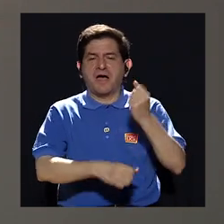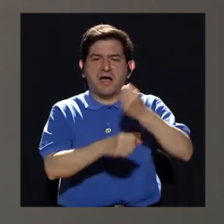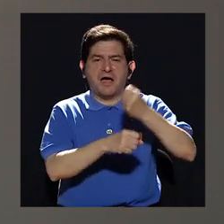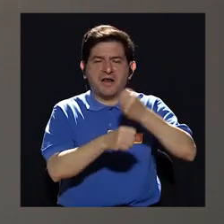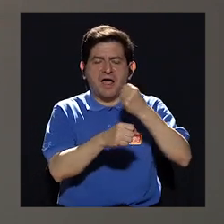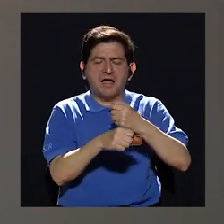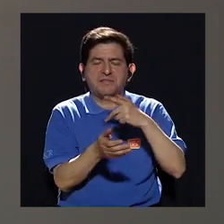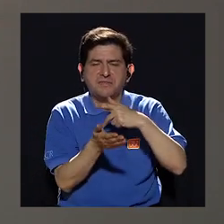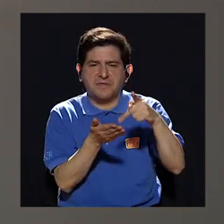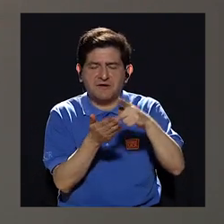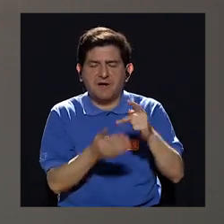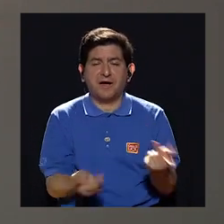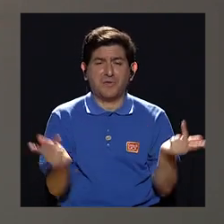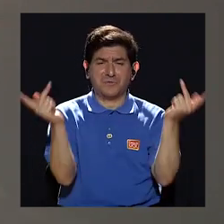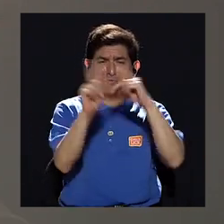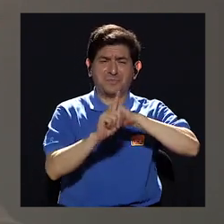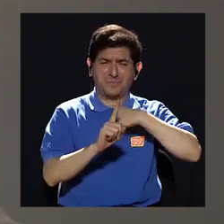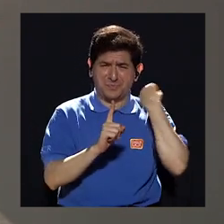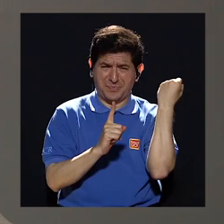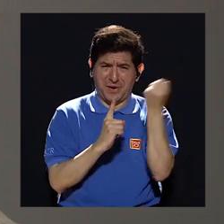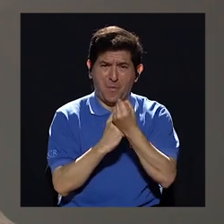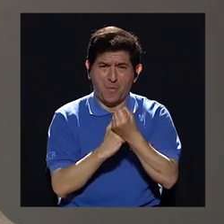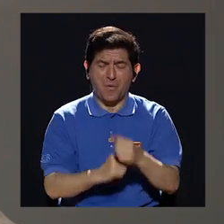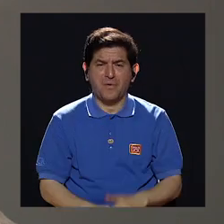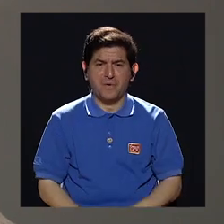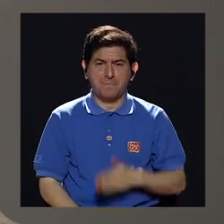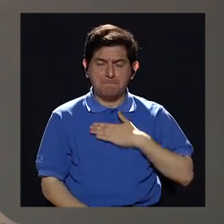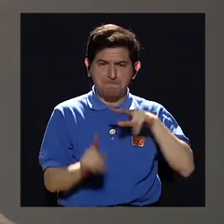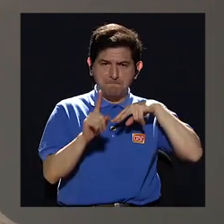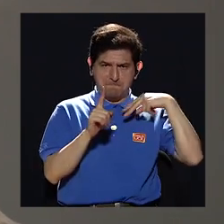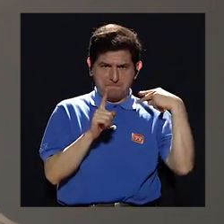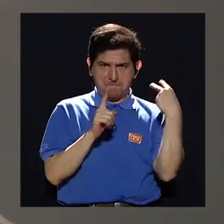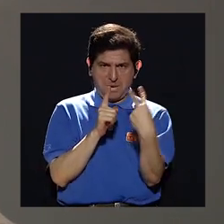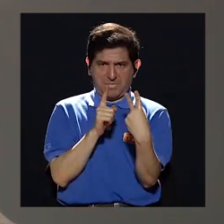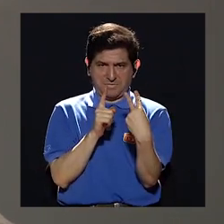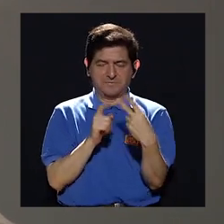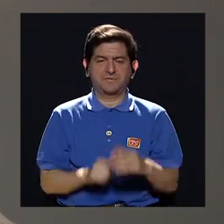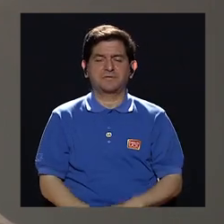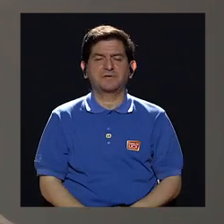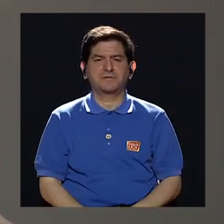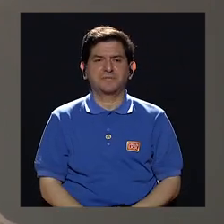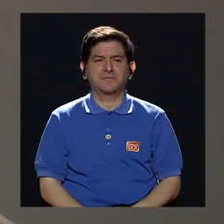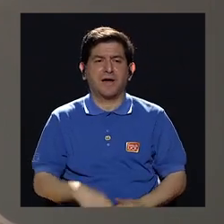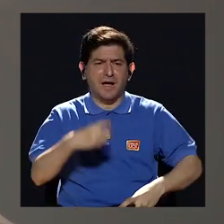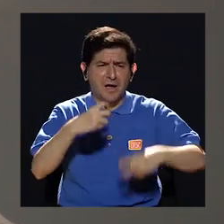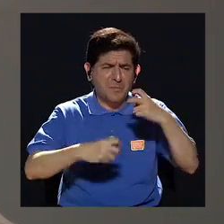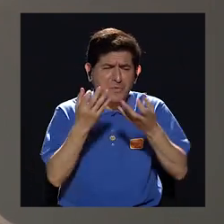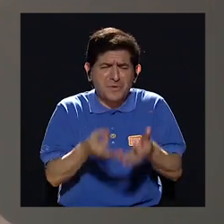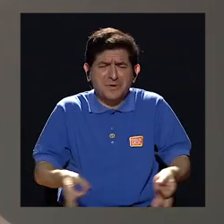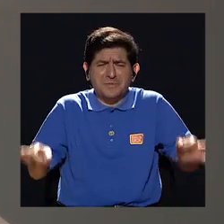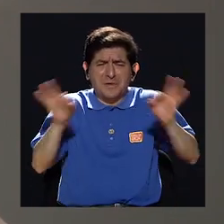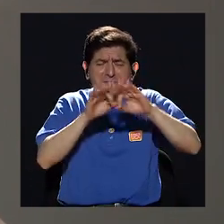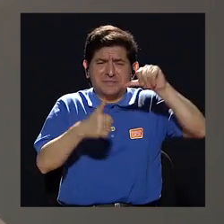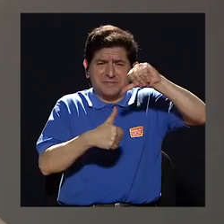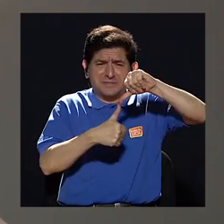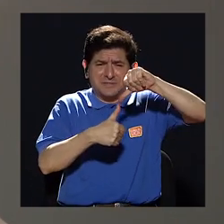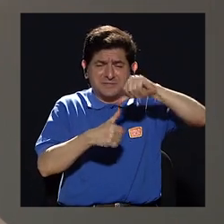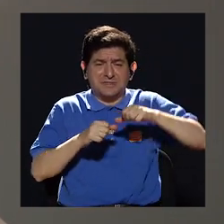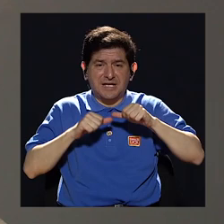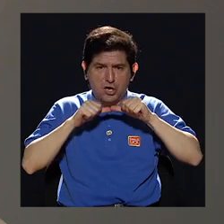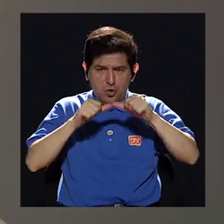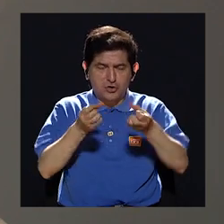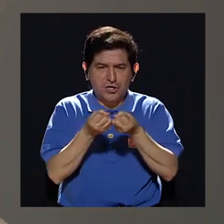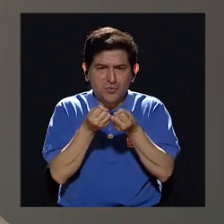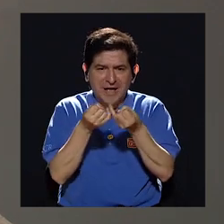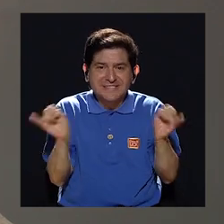trabajos asalariados en las peores condiciones. Desde mi perspectiva, los grandes problemas de Centroamérica siguen sin